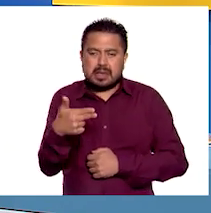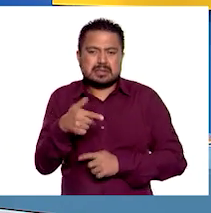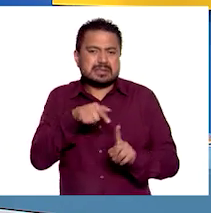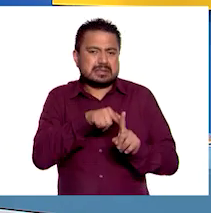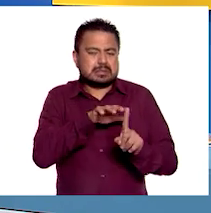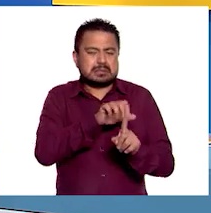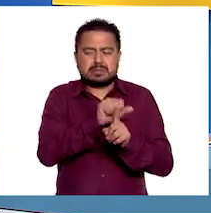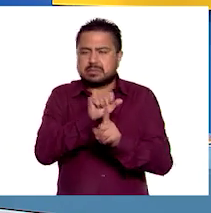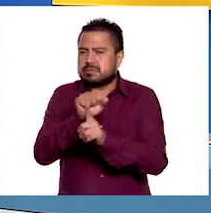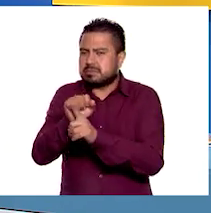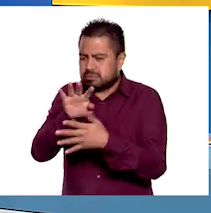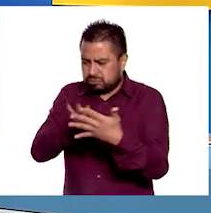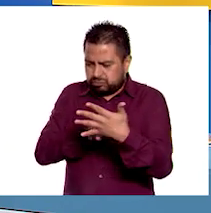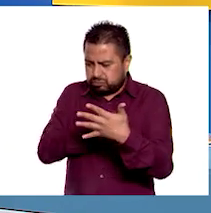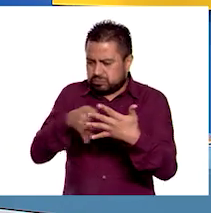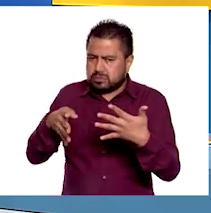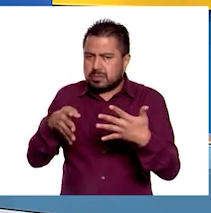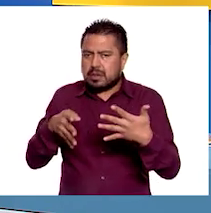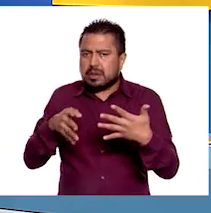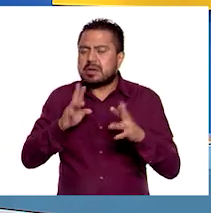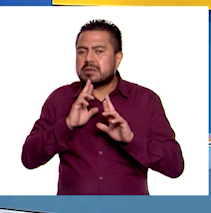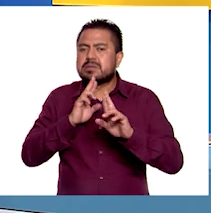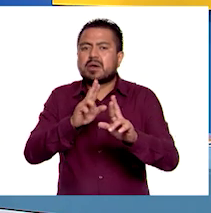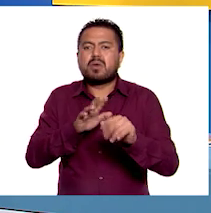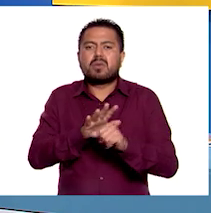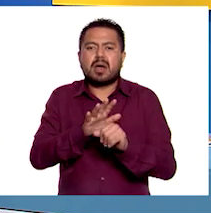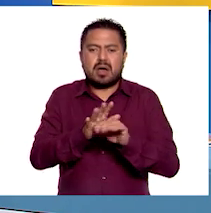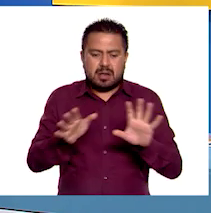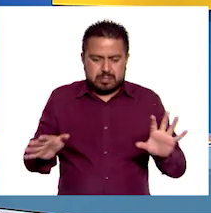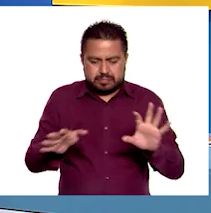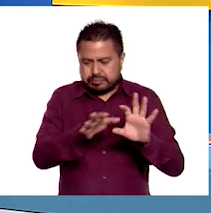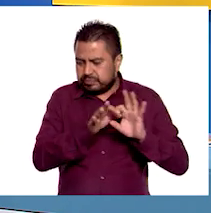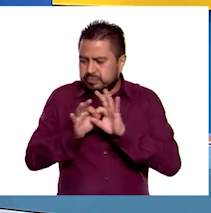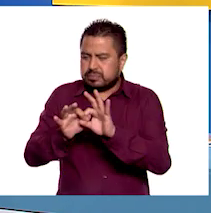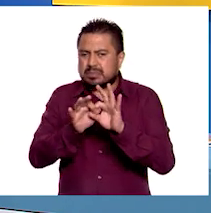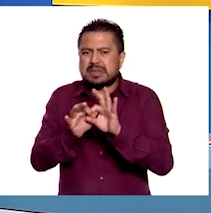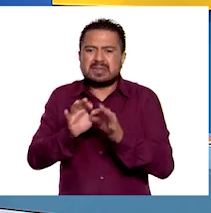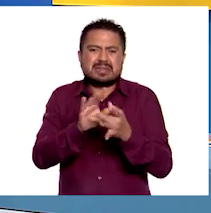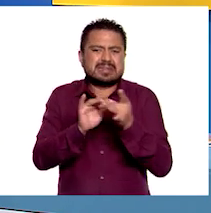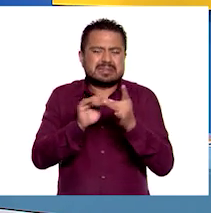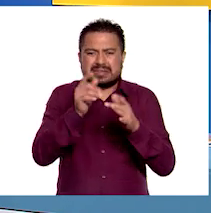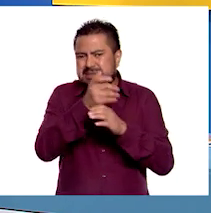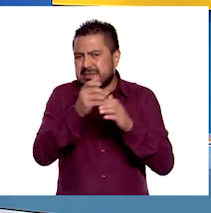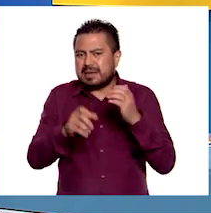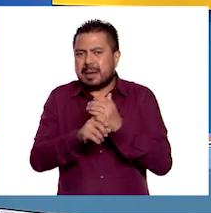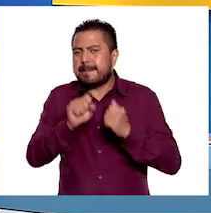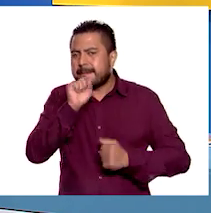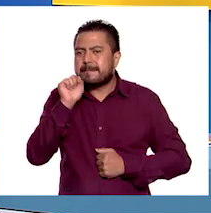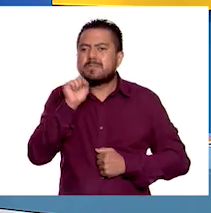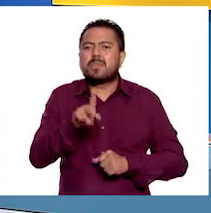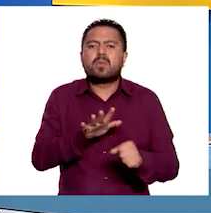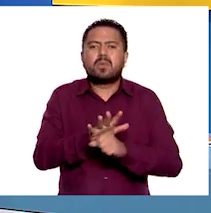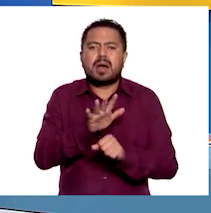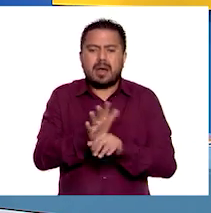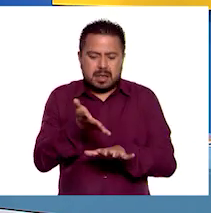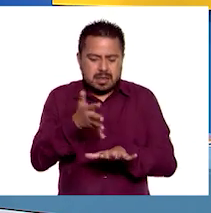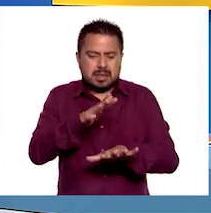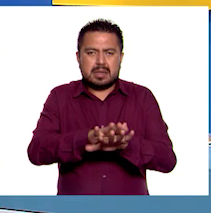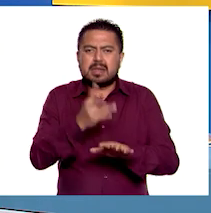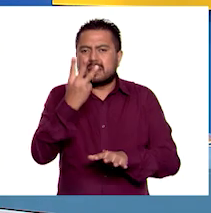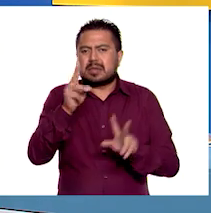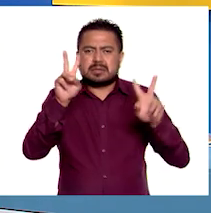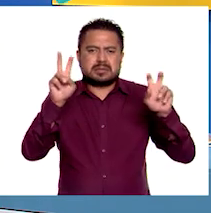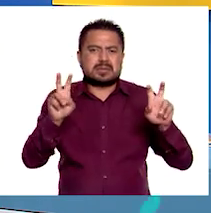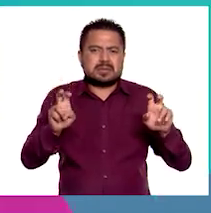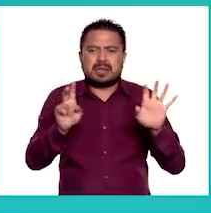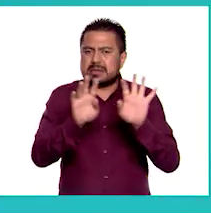medición estadística y resultado de una combinación de indicadores, el cual integra tres temáticas